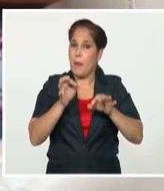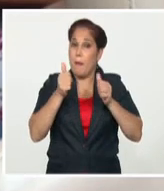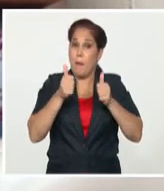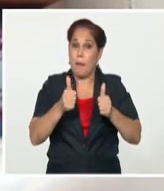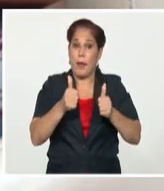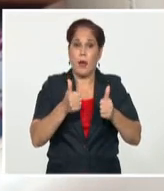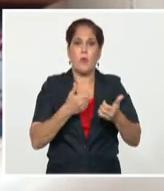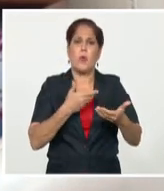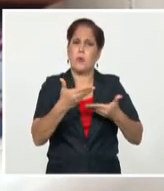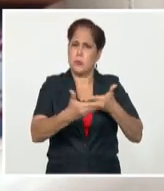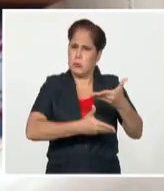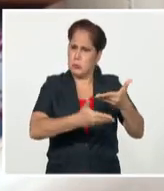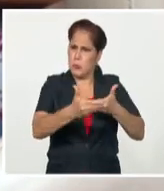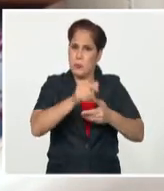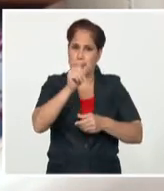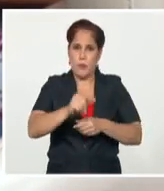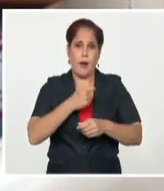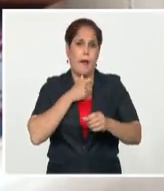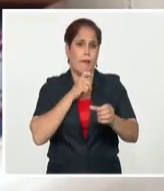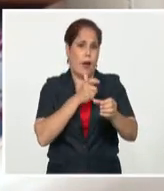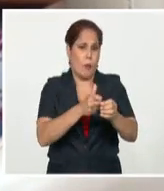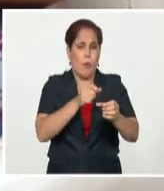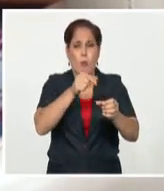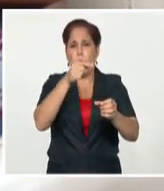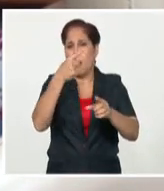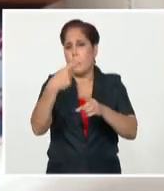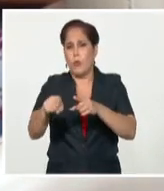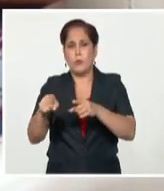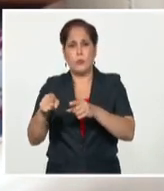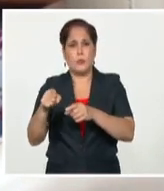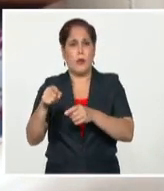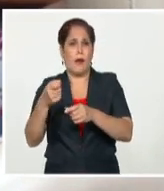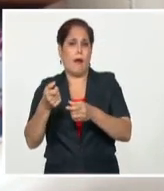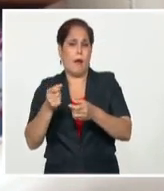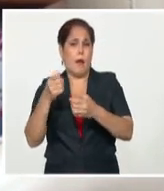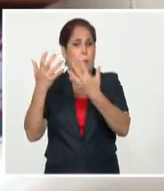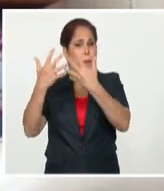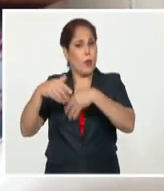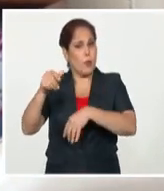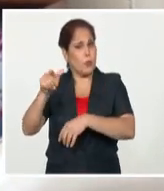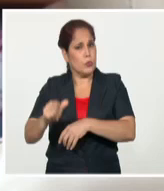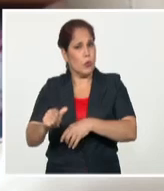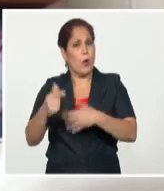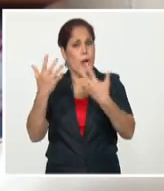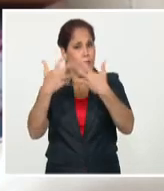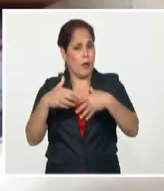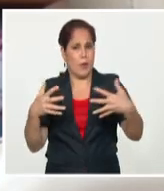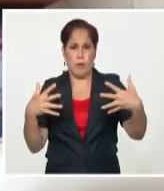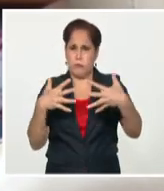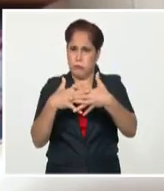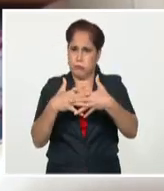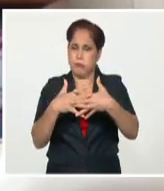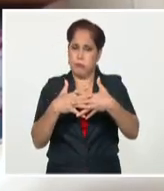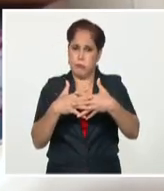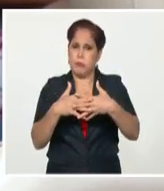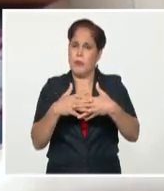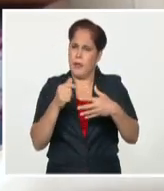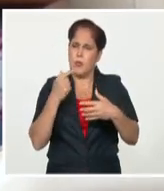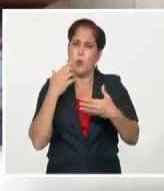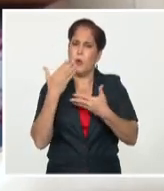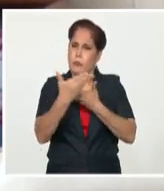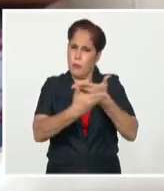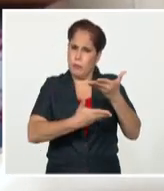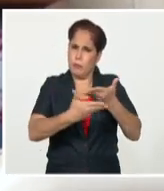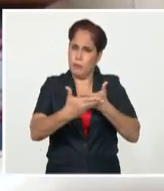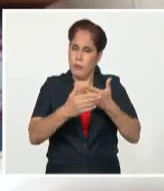comunicación fluida entre los productores de la vacuna y el CERMEI, y eso ha permitido